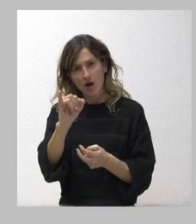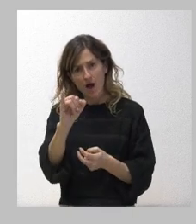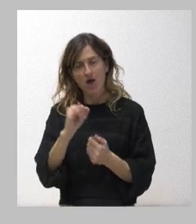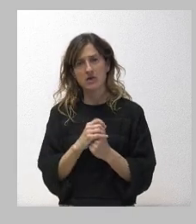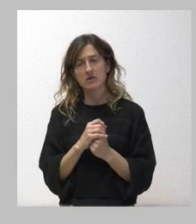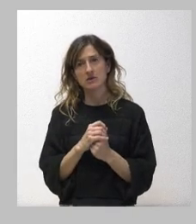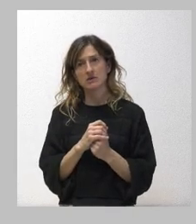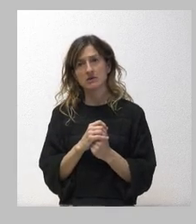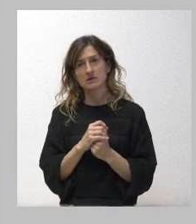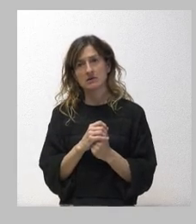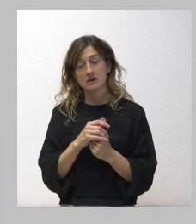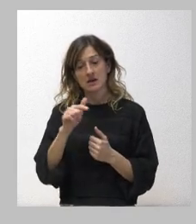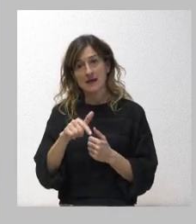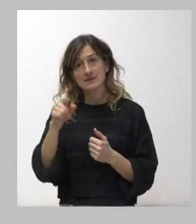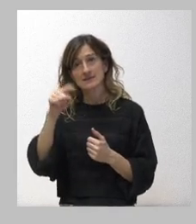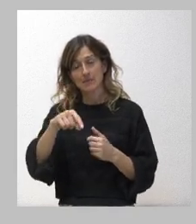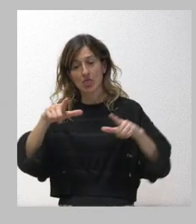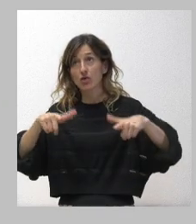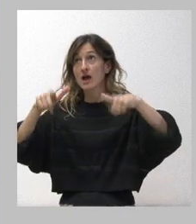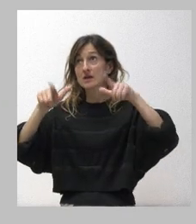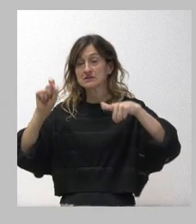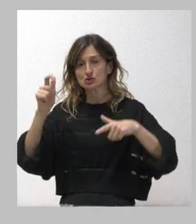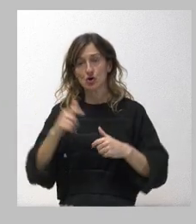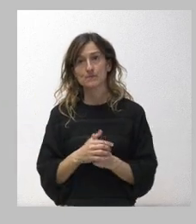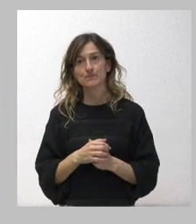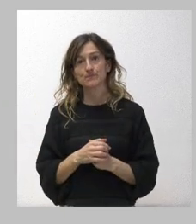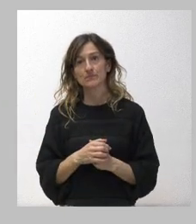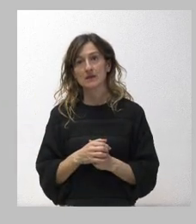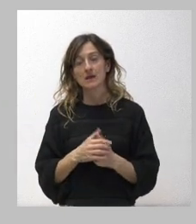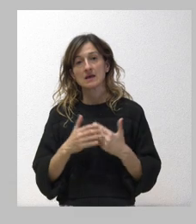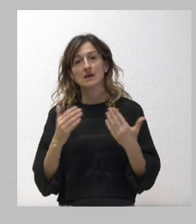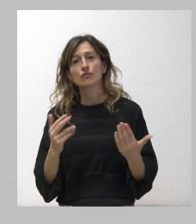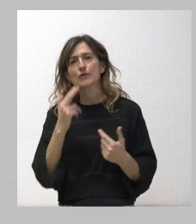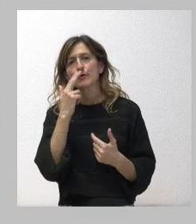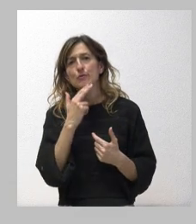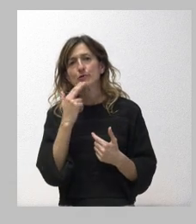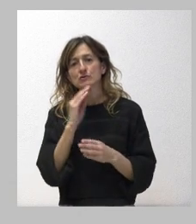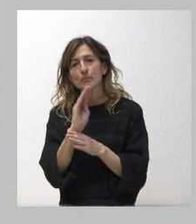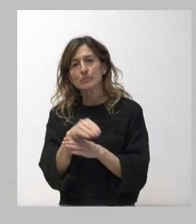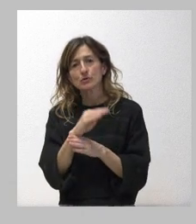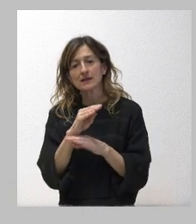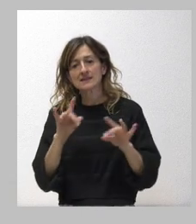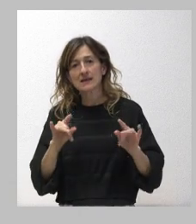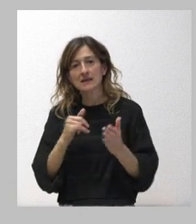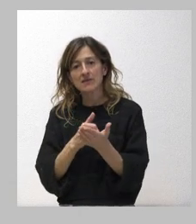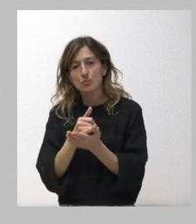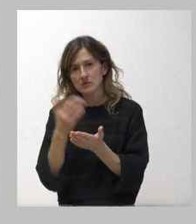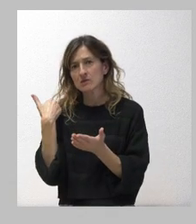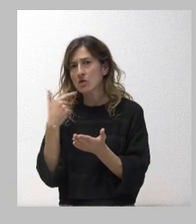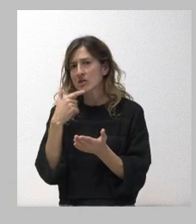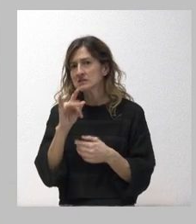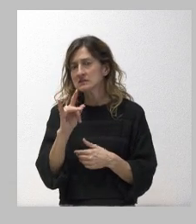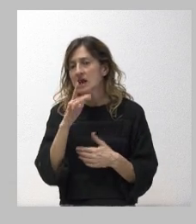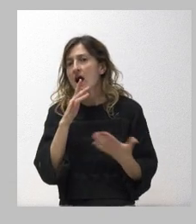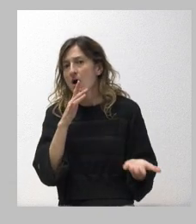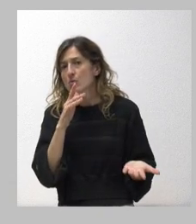a situar paneles solares. Entonces, también me pregunto dónde queda ese compromiso de proteger los terrenos de cultivo que se había hecho en